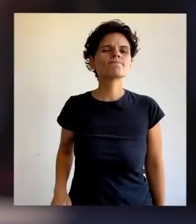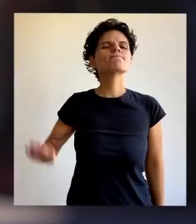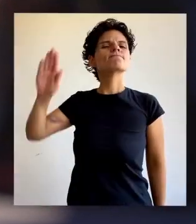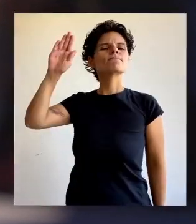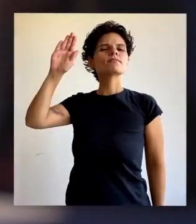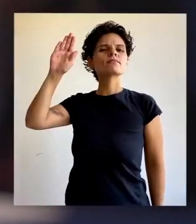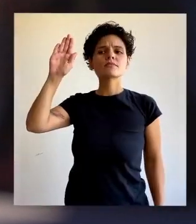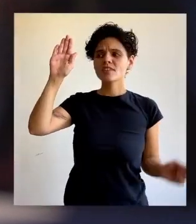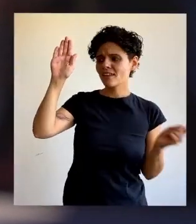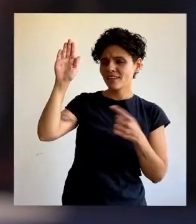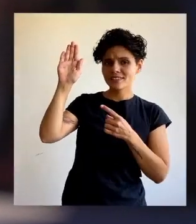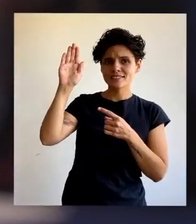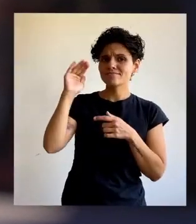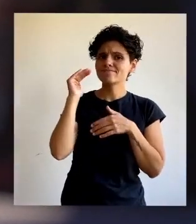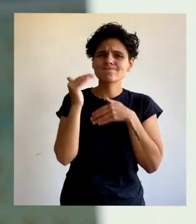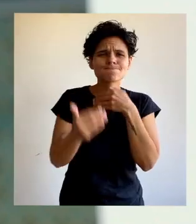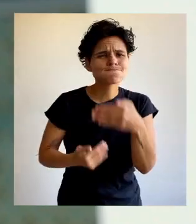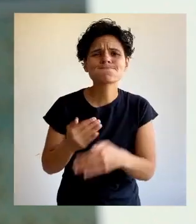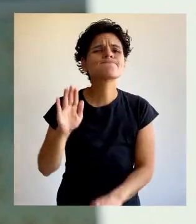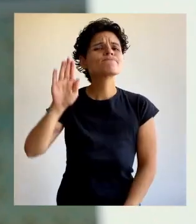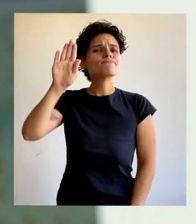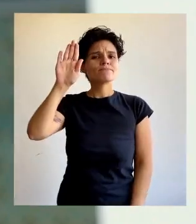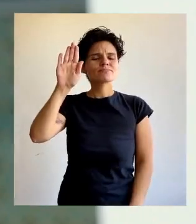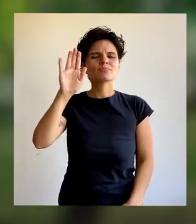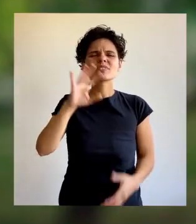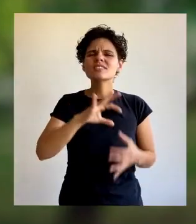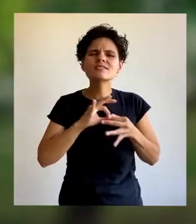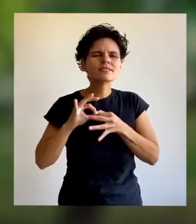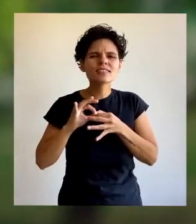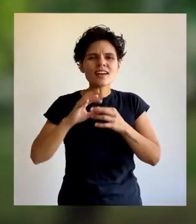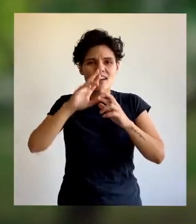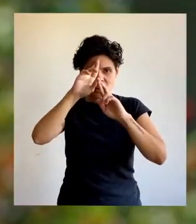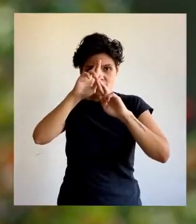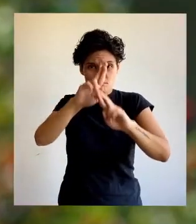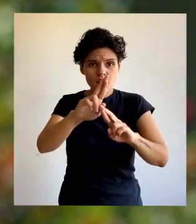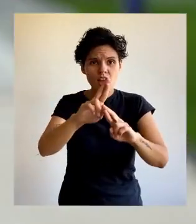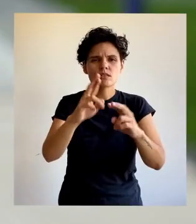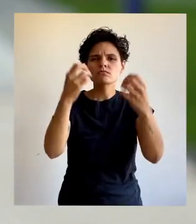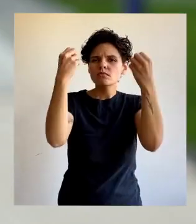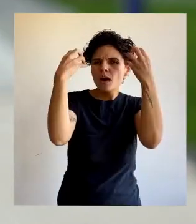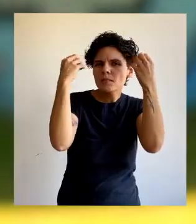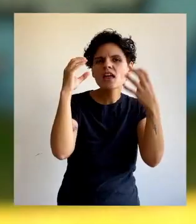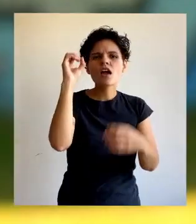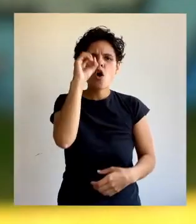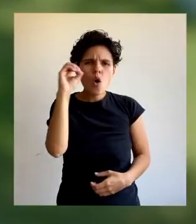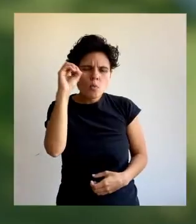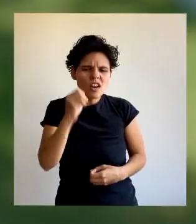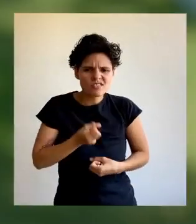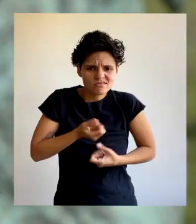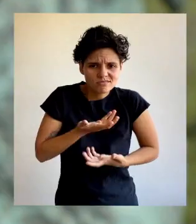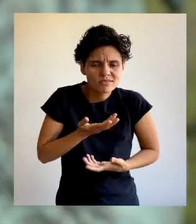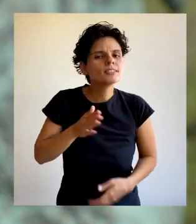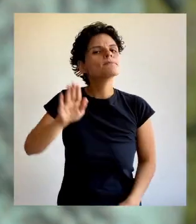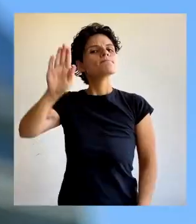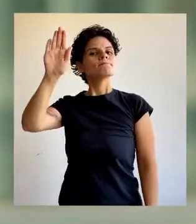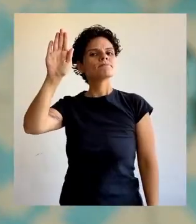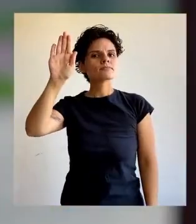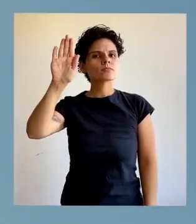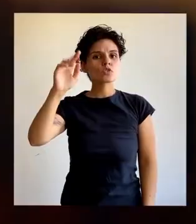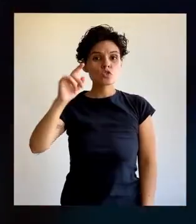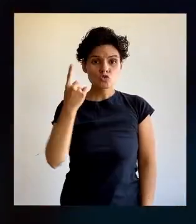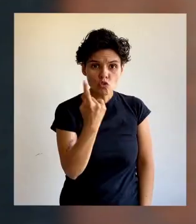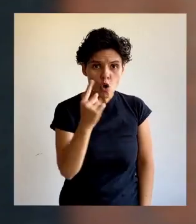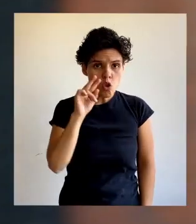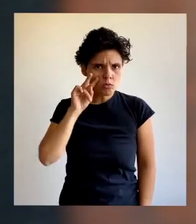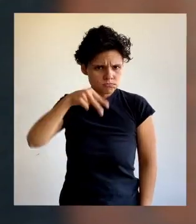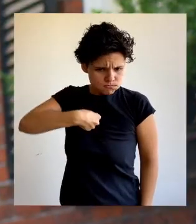Uno de nuestros ejercicios permanentes es pedir la palabra. Un acto de respeto por el otro y de interés por aprender, por opinar. Pero la vida nos ha